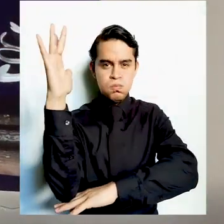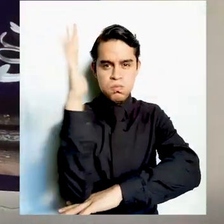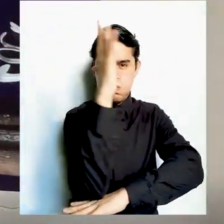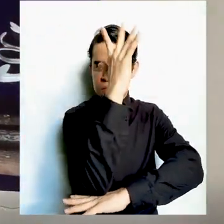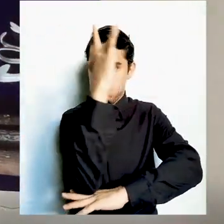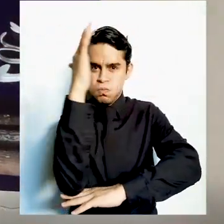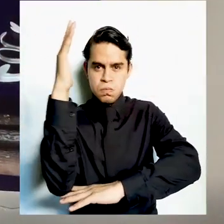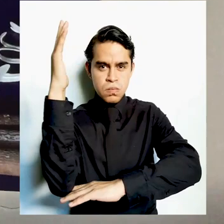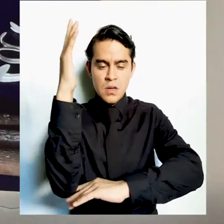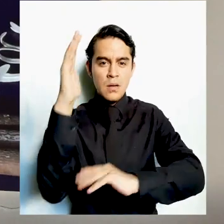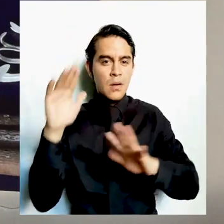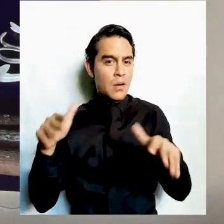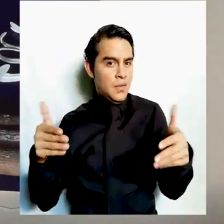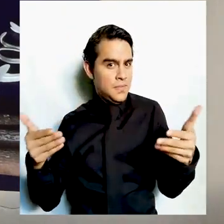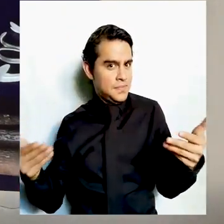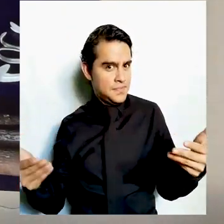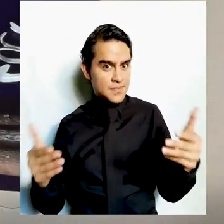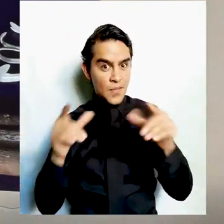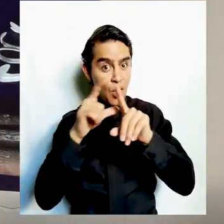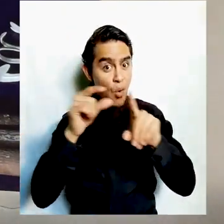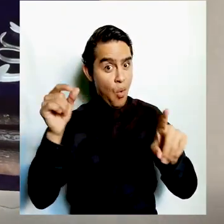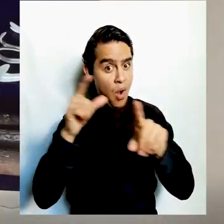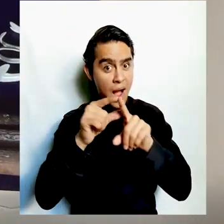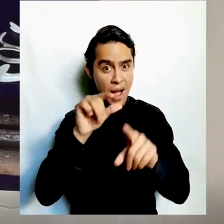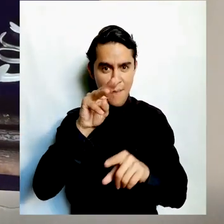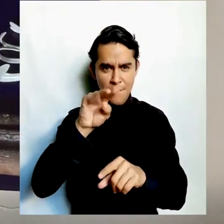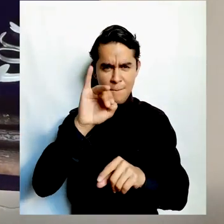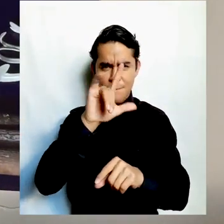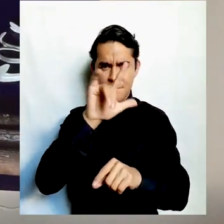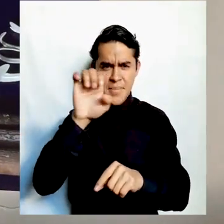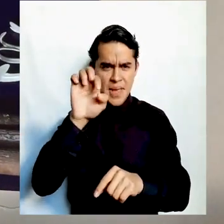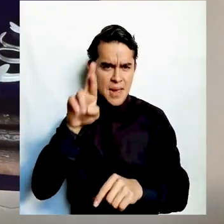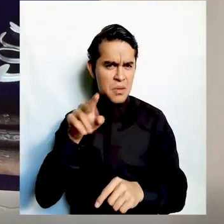Pero te recuerdo que puedes utilizar otras más.